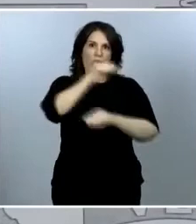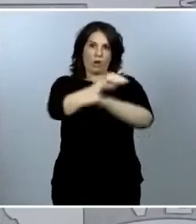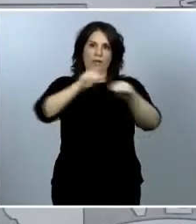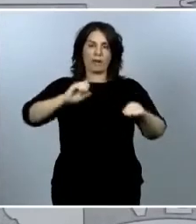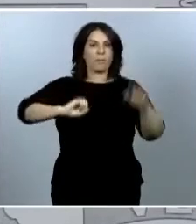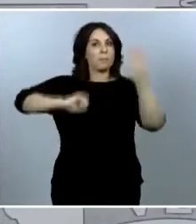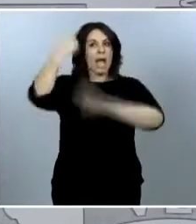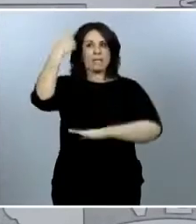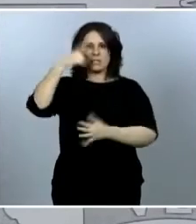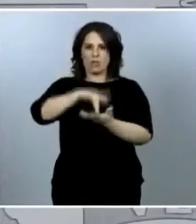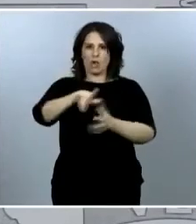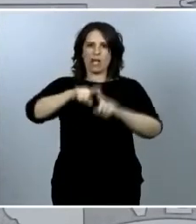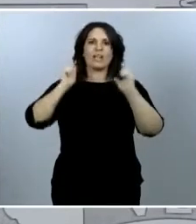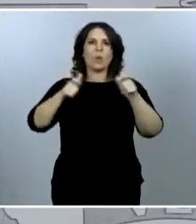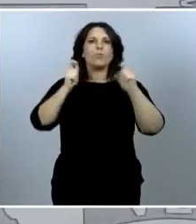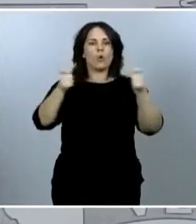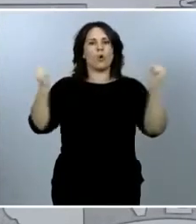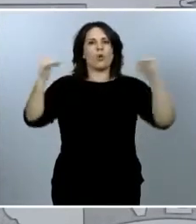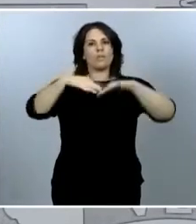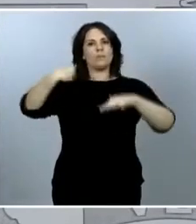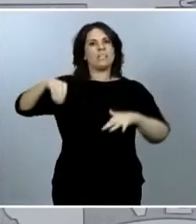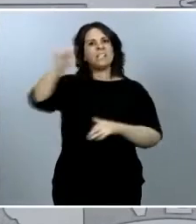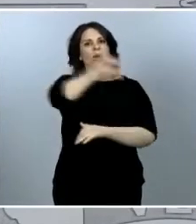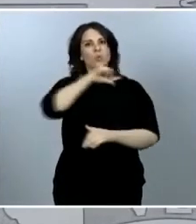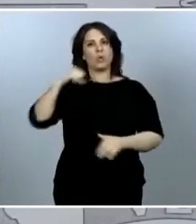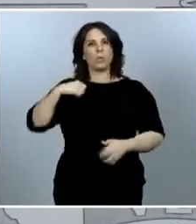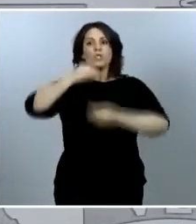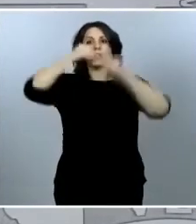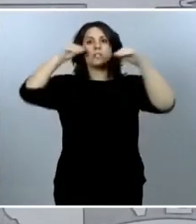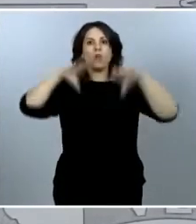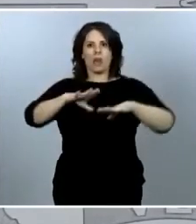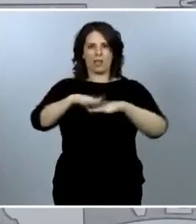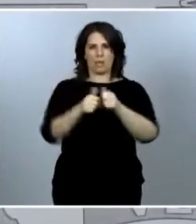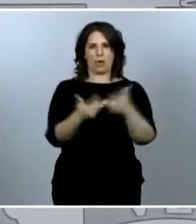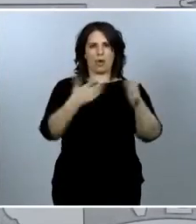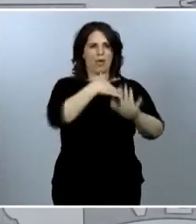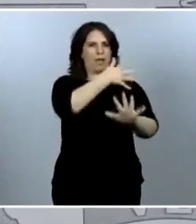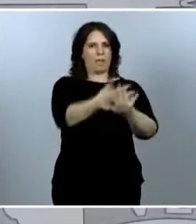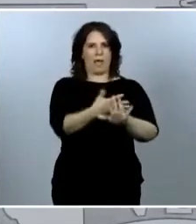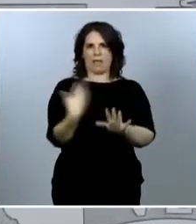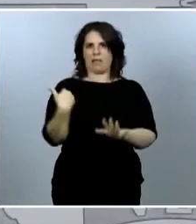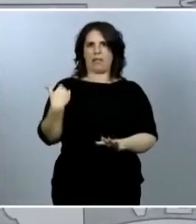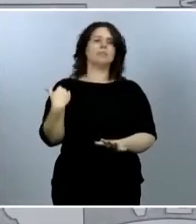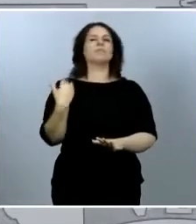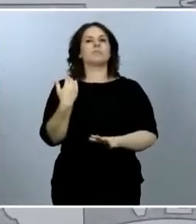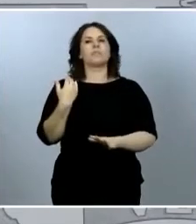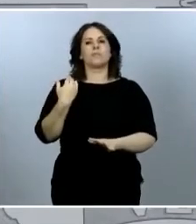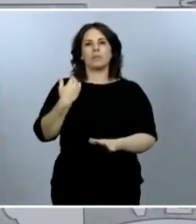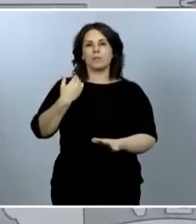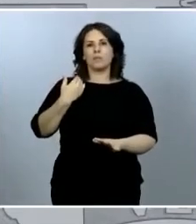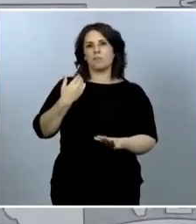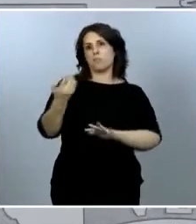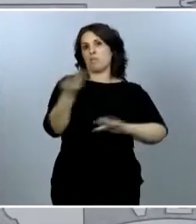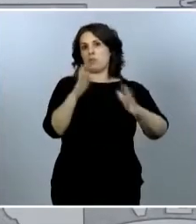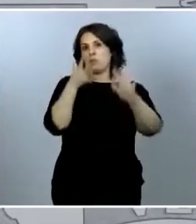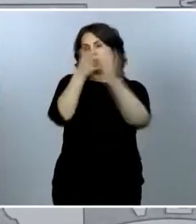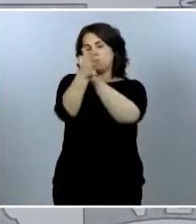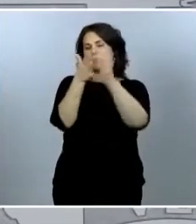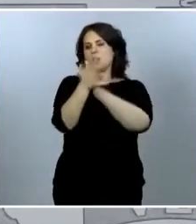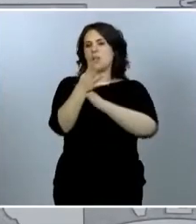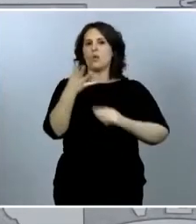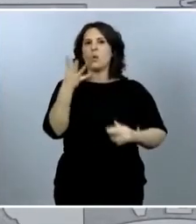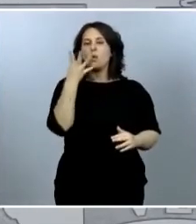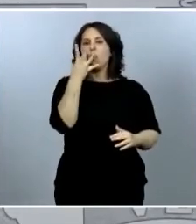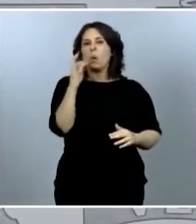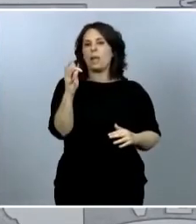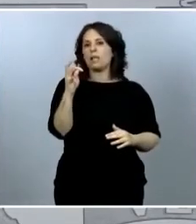en la historia de nuestra democracia reciente. Para que se hagan ustedes una idea, durante estos últimos 40 años de democracia, un poco más de 40 años de democracia,